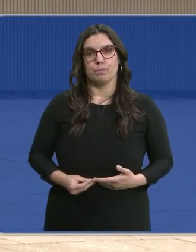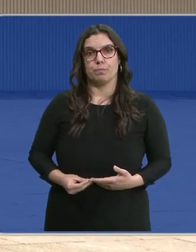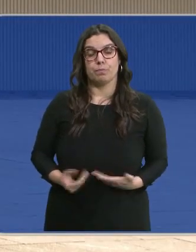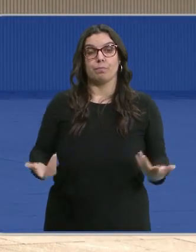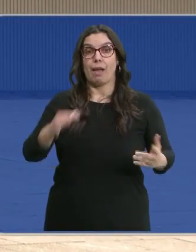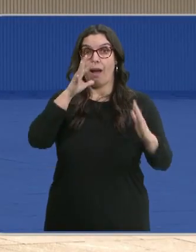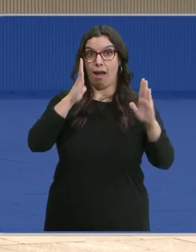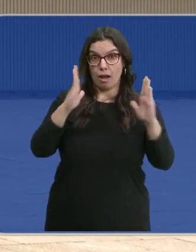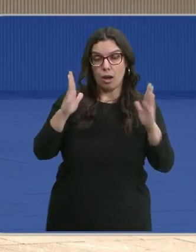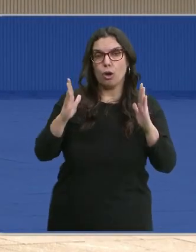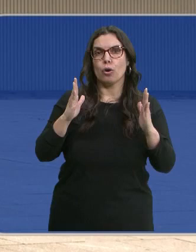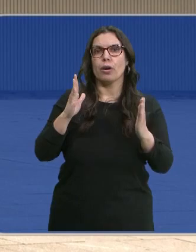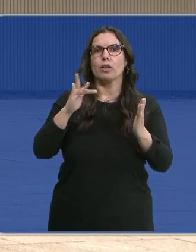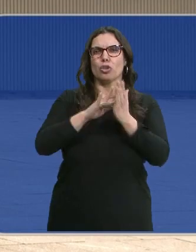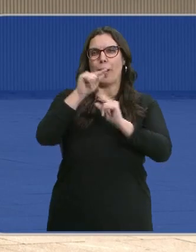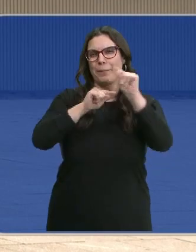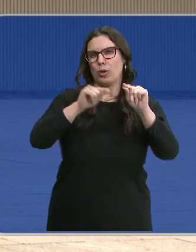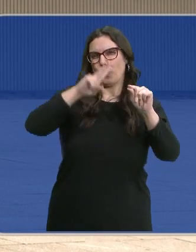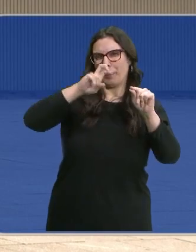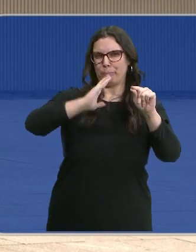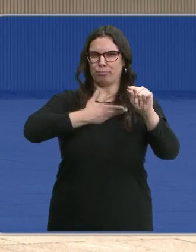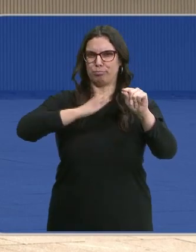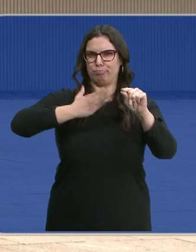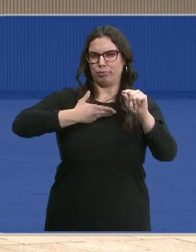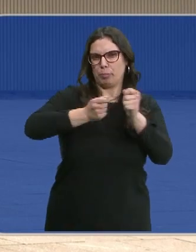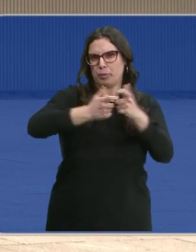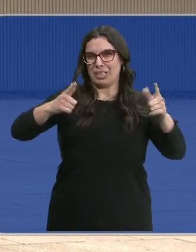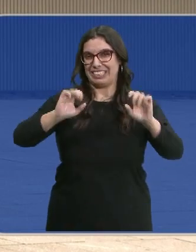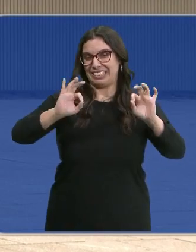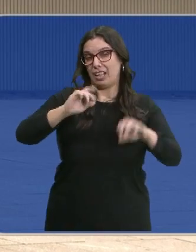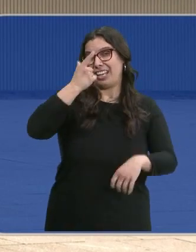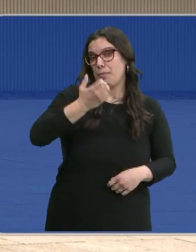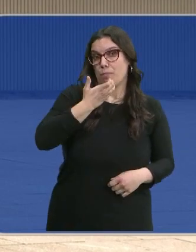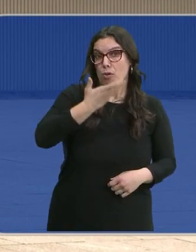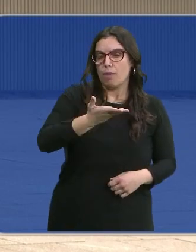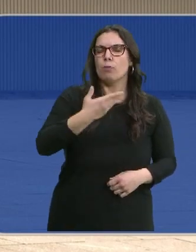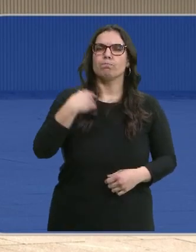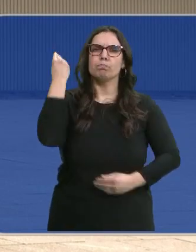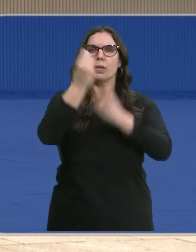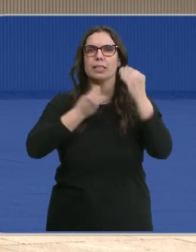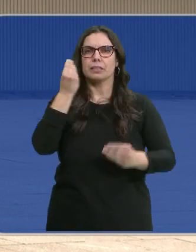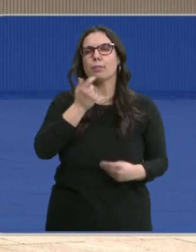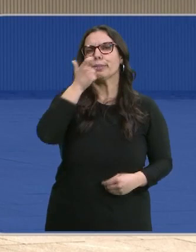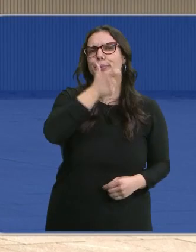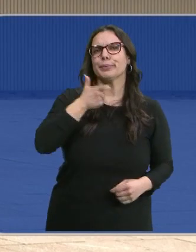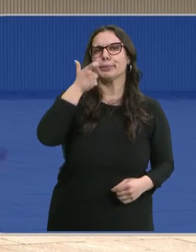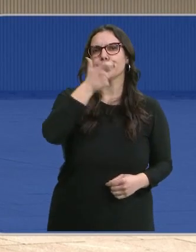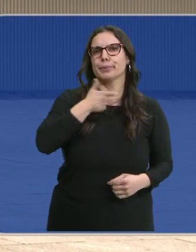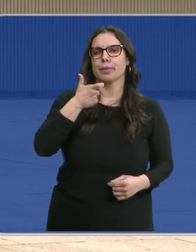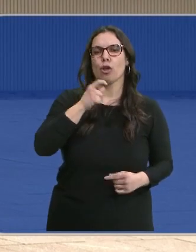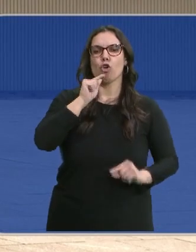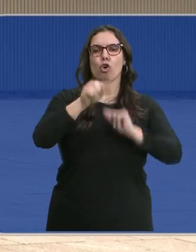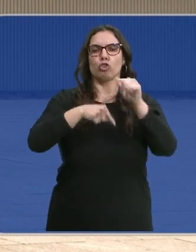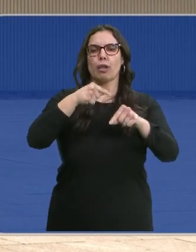En estos momentos de auge de los virus respiratorios, entre ellos la gripe, nos preguntamos cuál es el periodo de tiempo en el que podemos